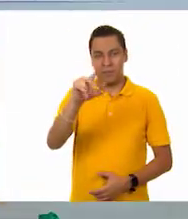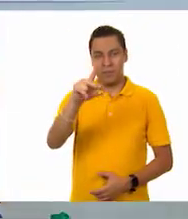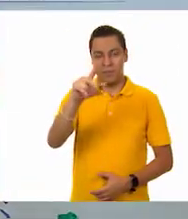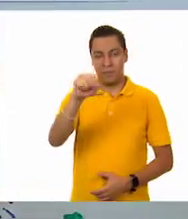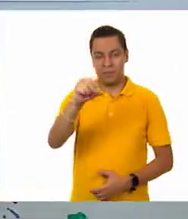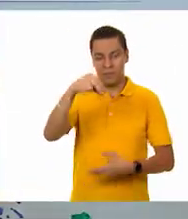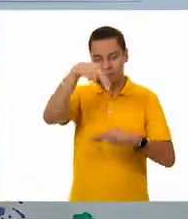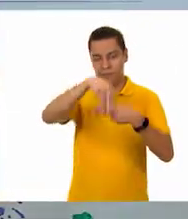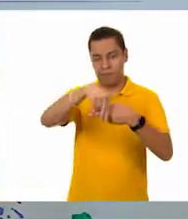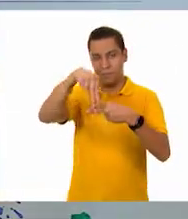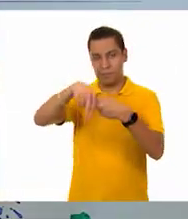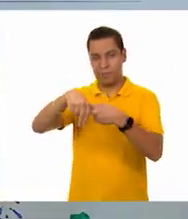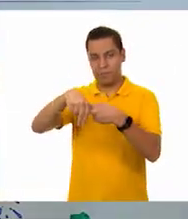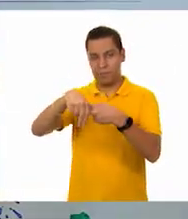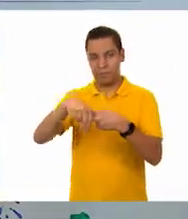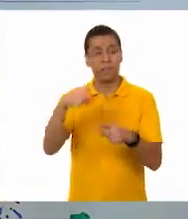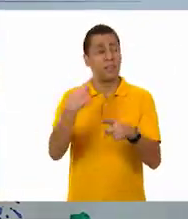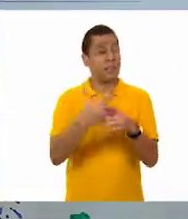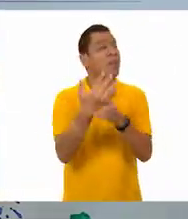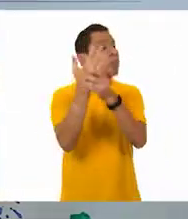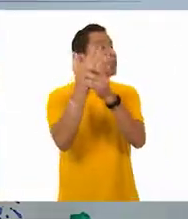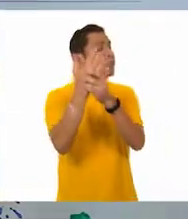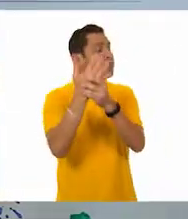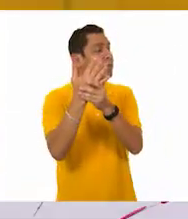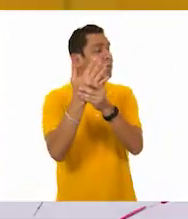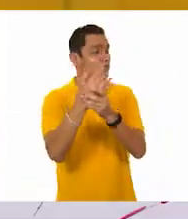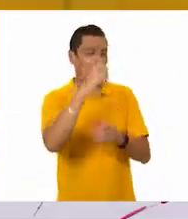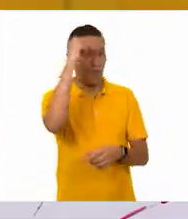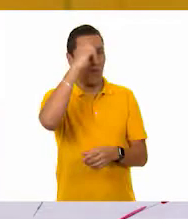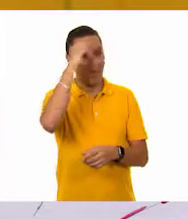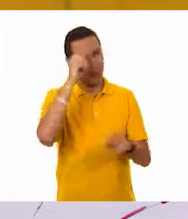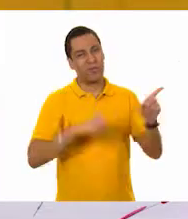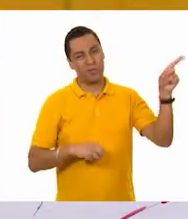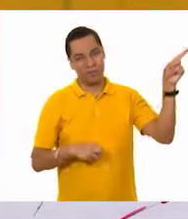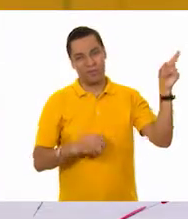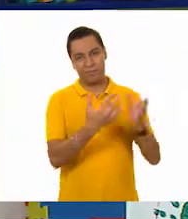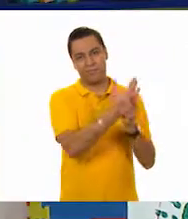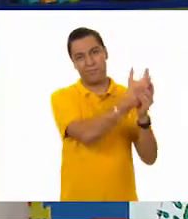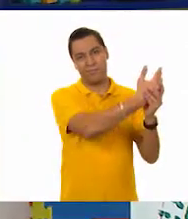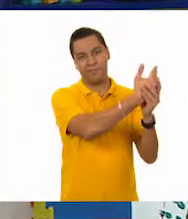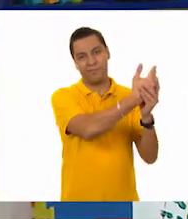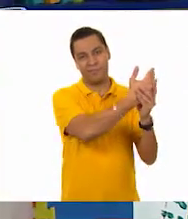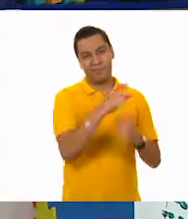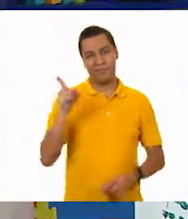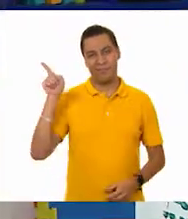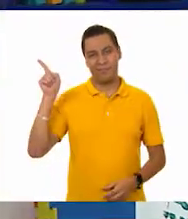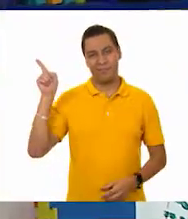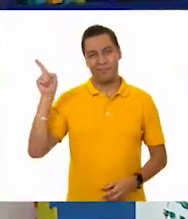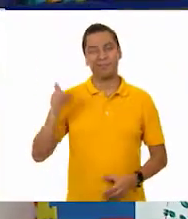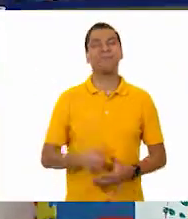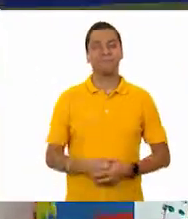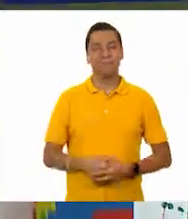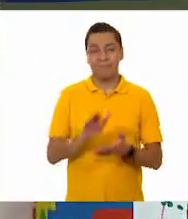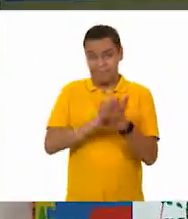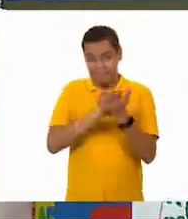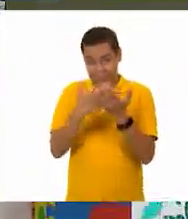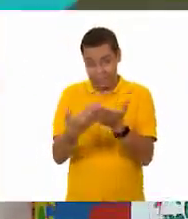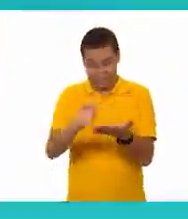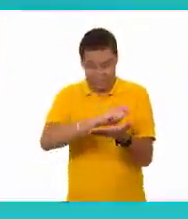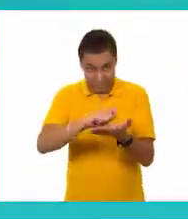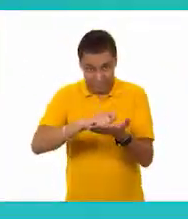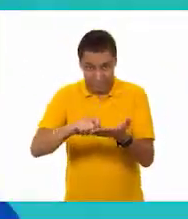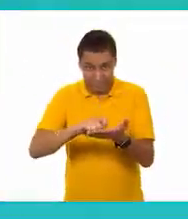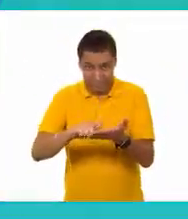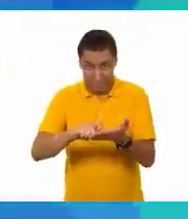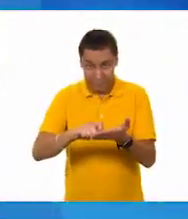¿Quién había elegido que los clips pesaban más? Oscar. Oscar dijo que los clips. En este caso, en su libro de desafío, todos aquellos